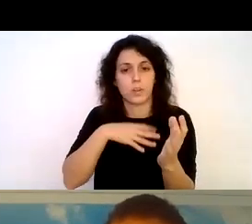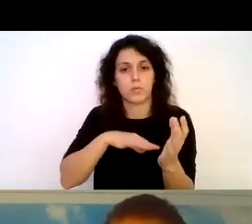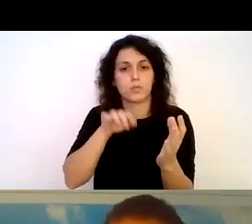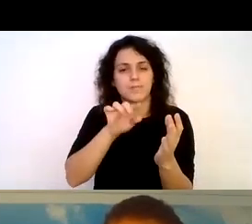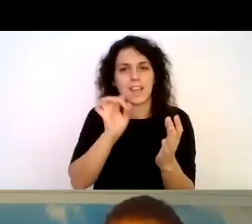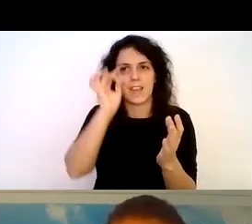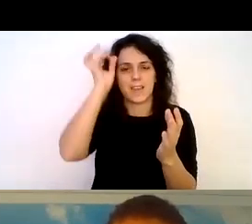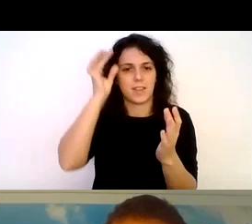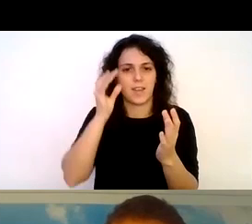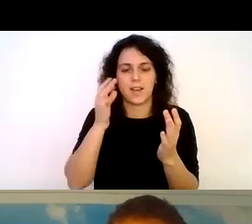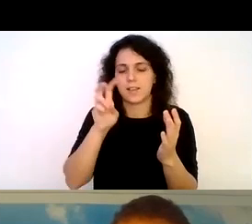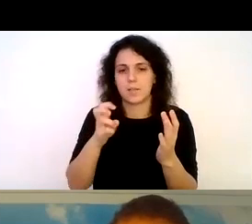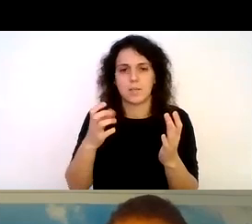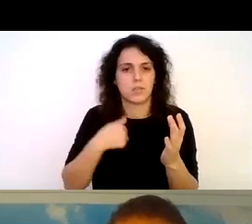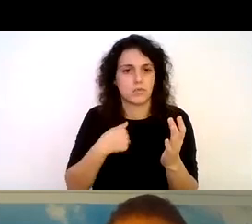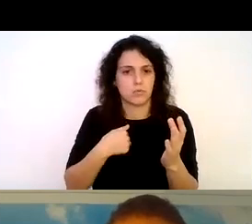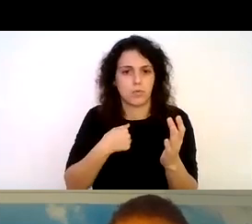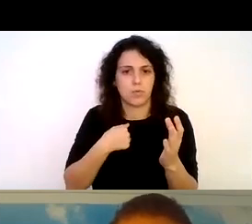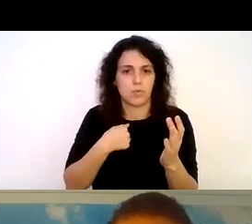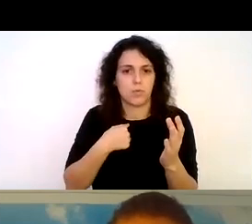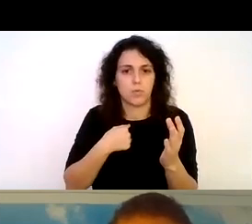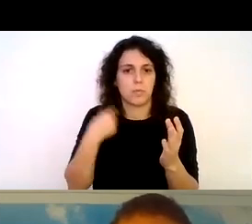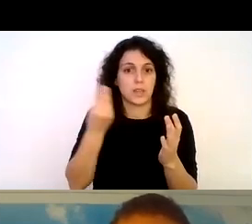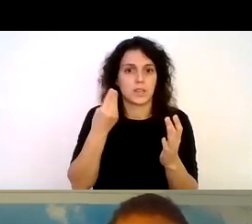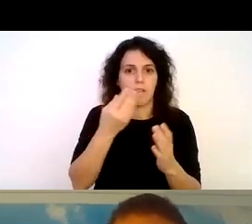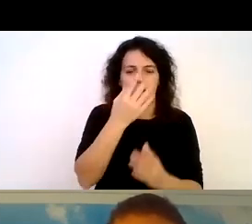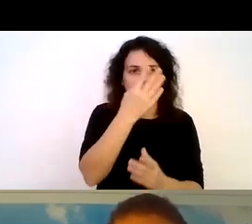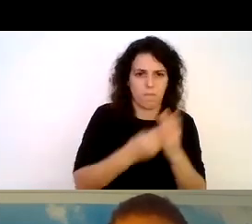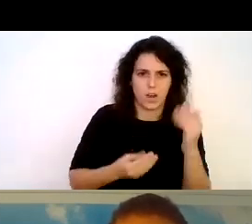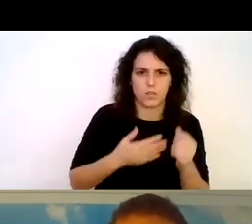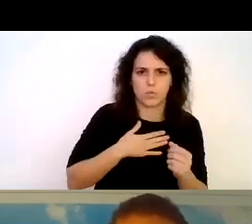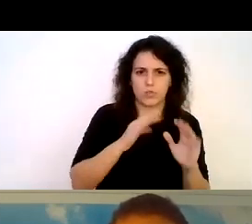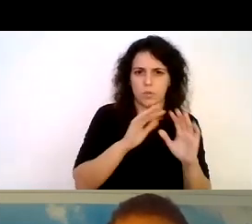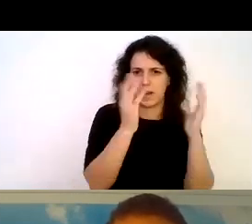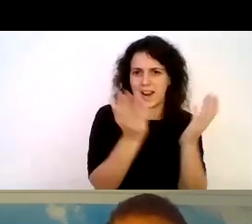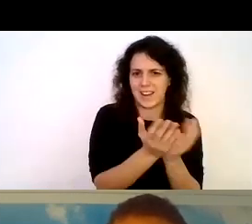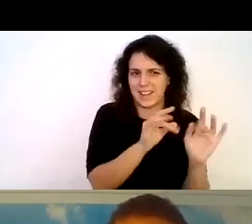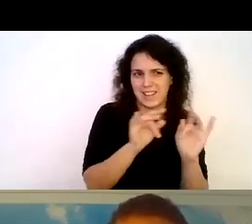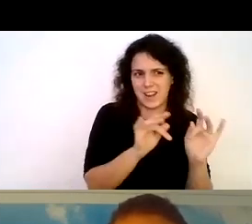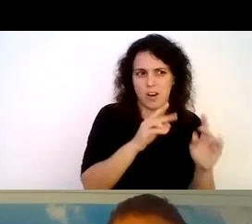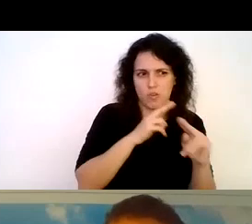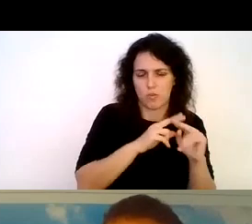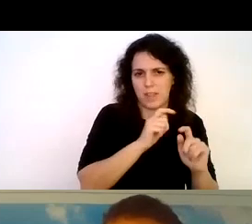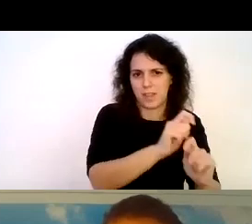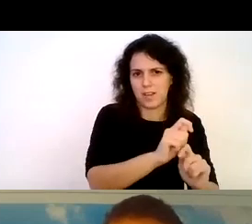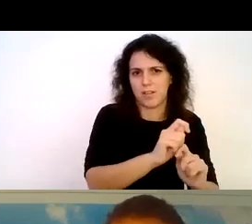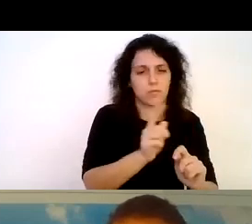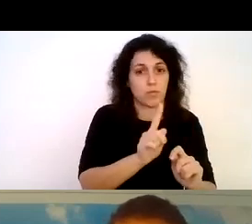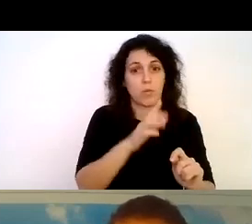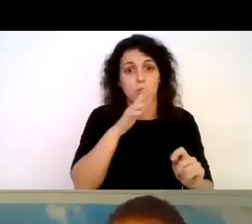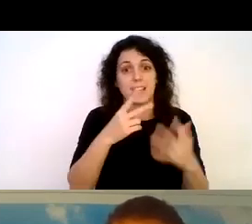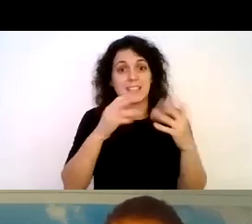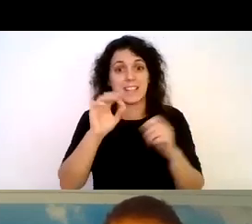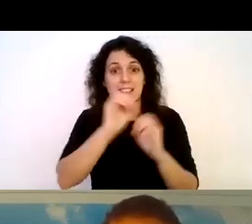de que de hecho consideraba que era un error llamarlo nuestro planeta planeta Tierra porque 70% de su